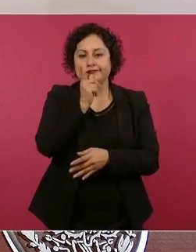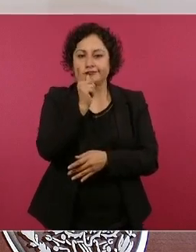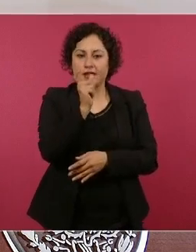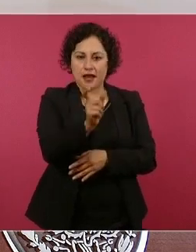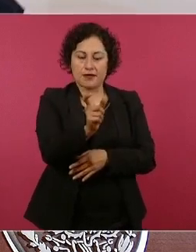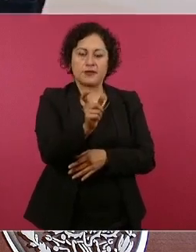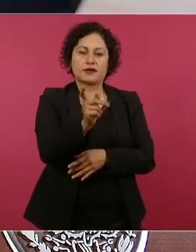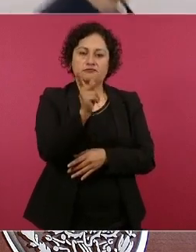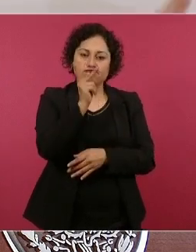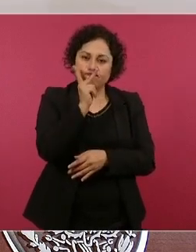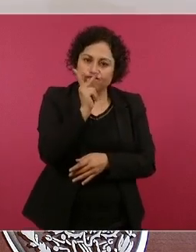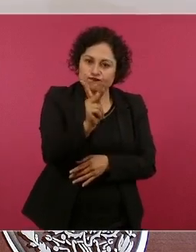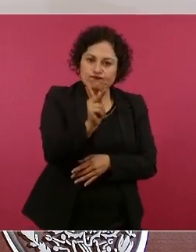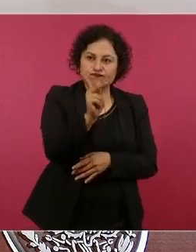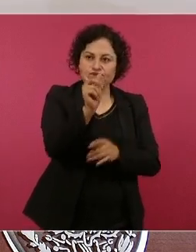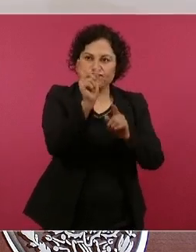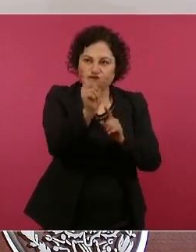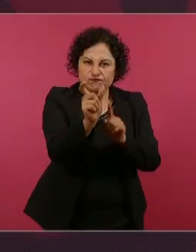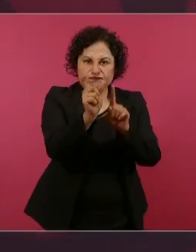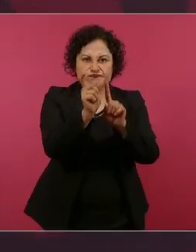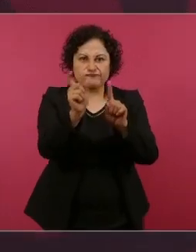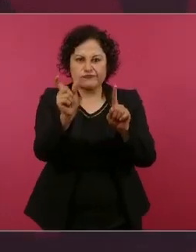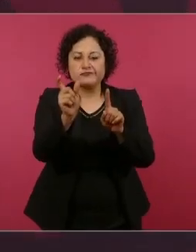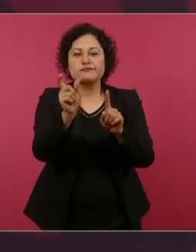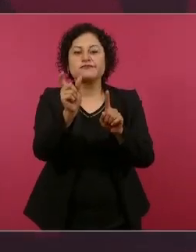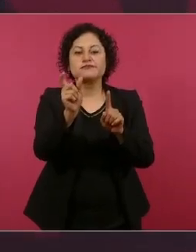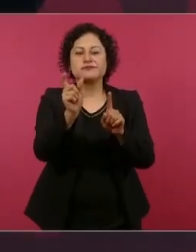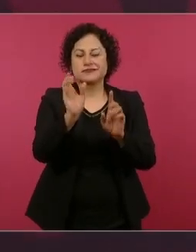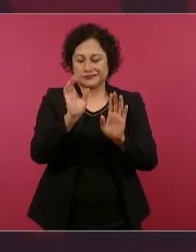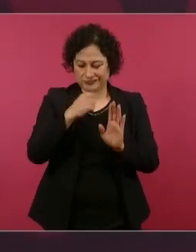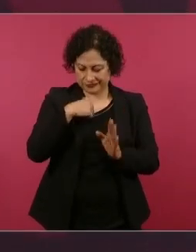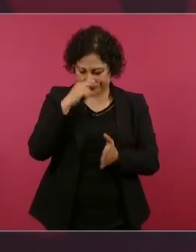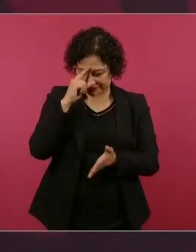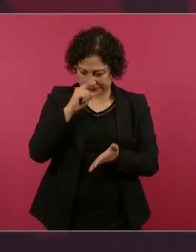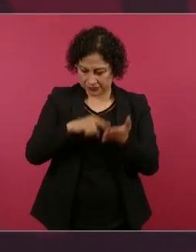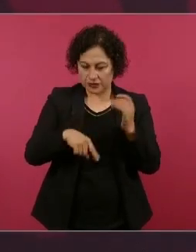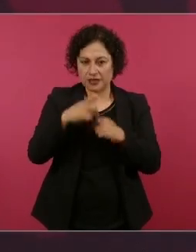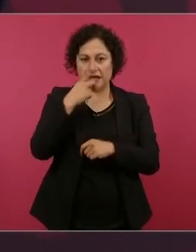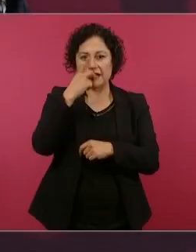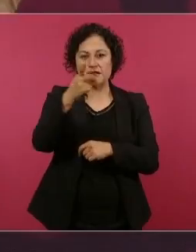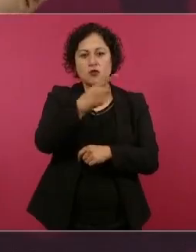creo que dijo que éramos campeones.